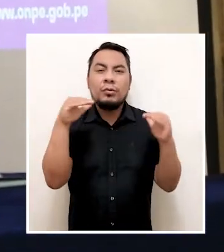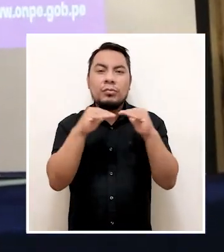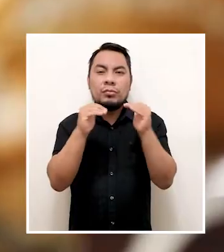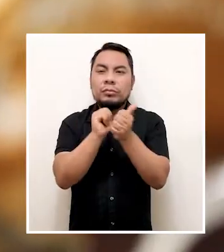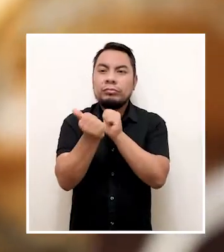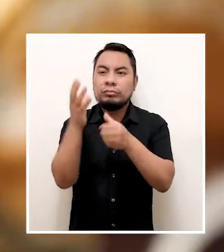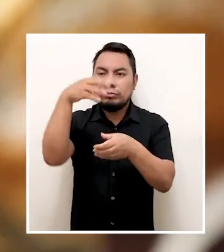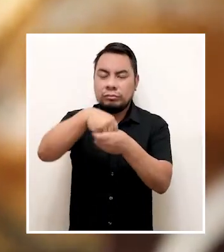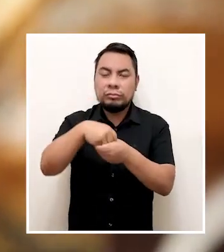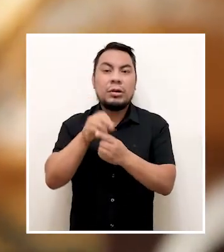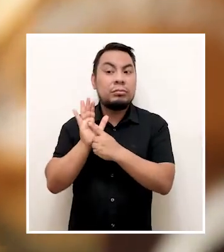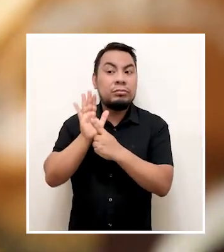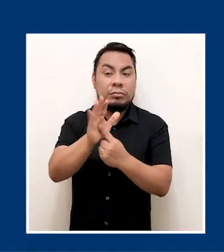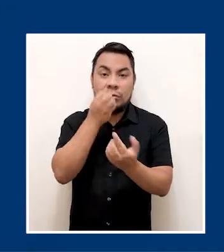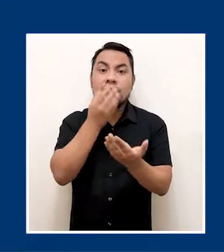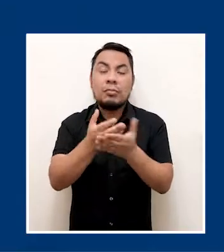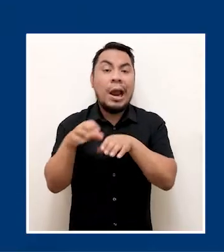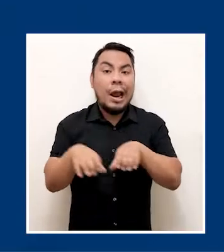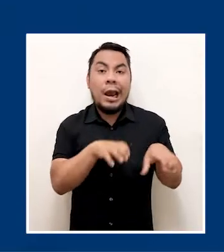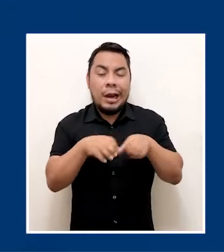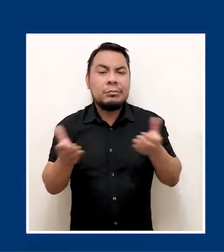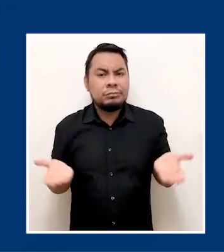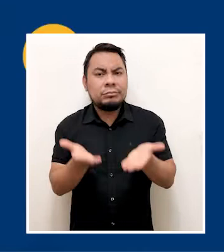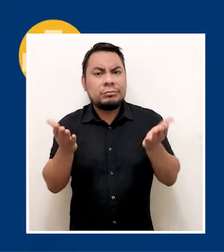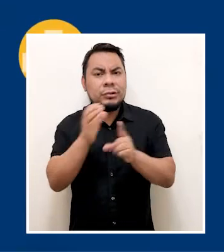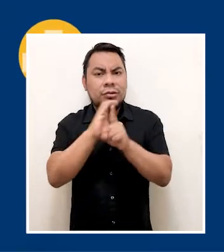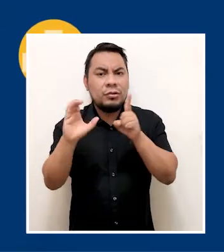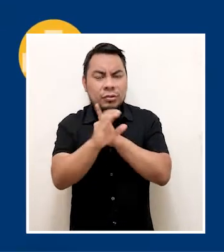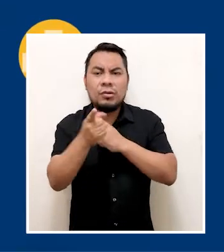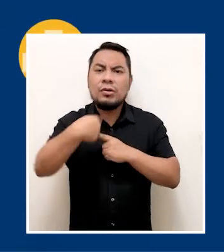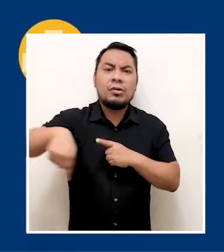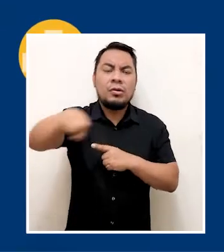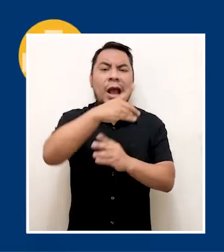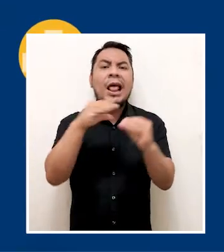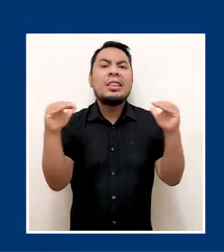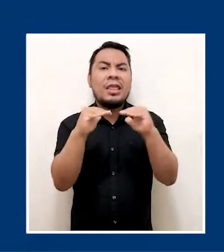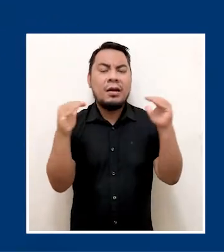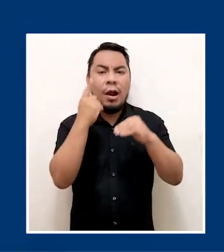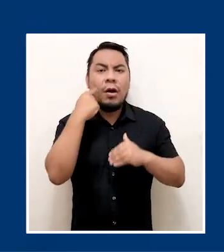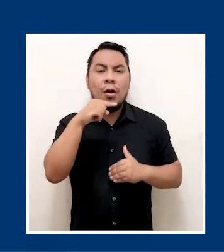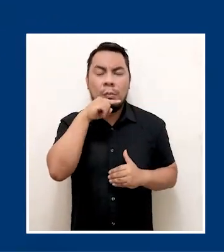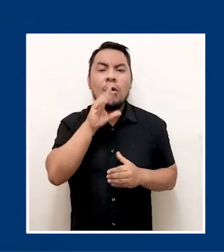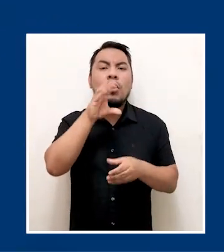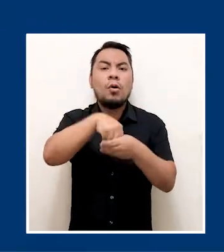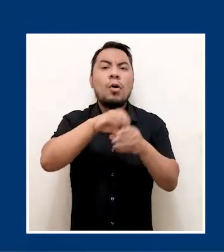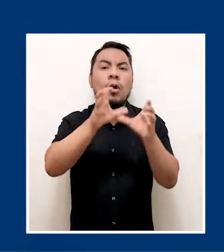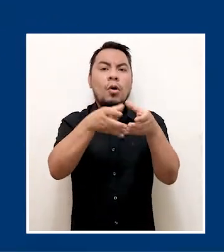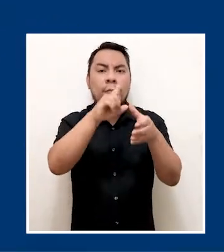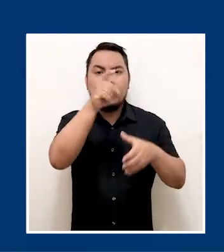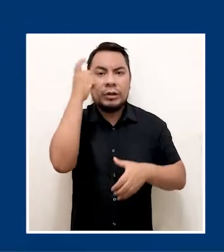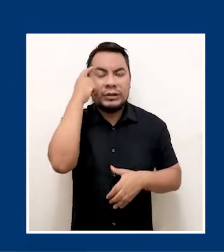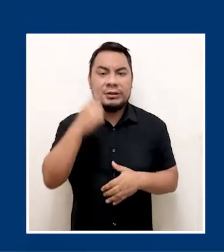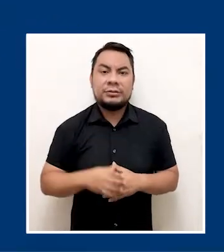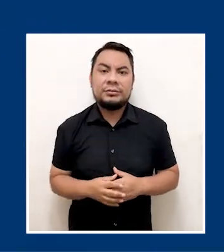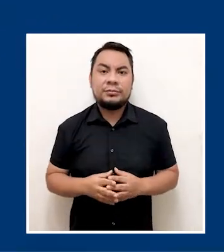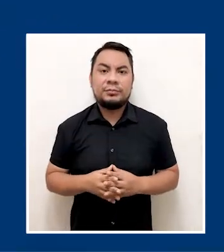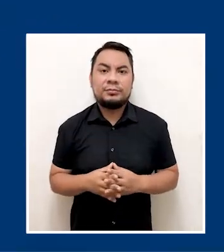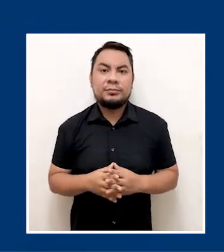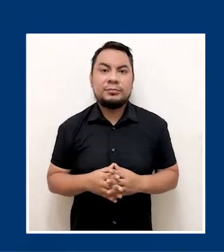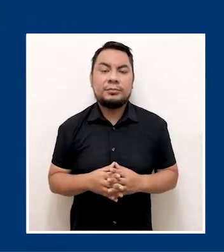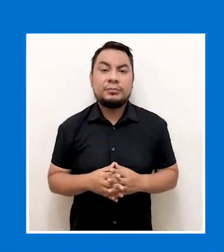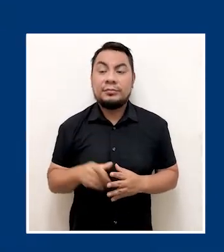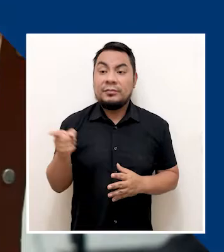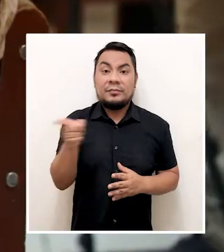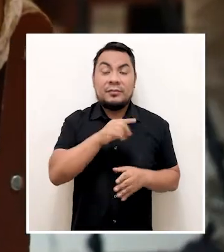criterios de paridad y alternancia y presentaron buenas prácticas para generar una cultura de democracia paritaria en organizaciones políticas.